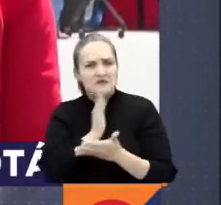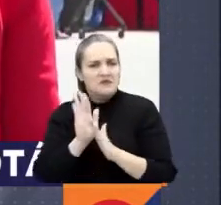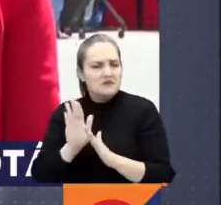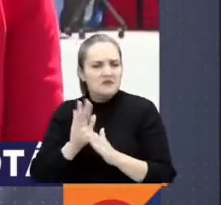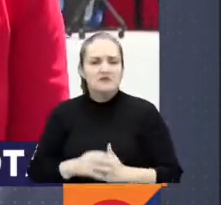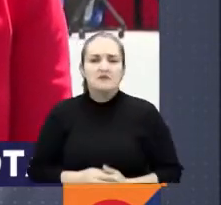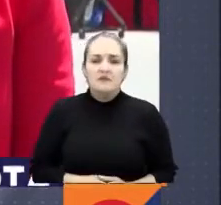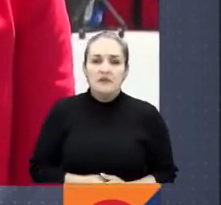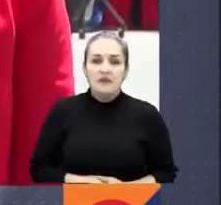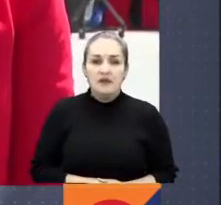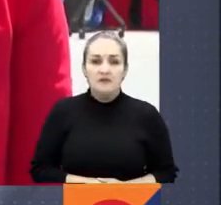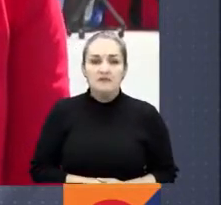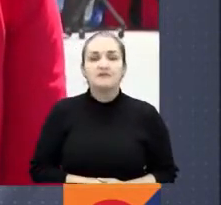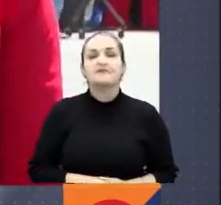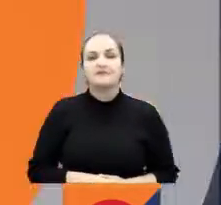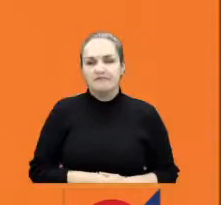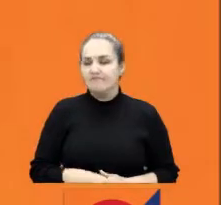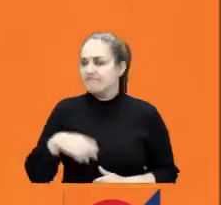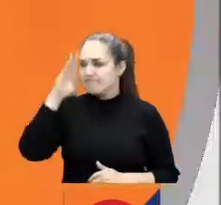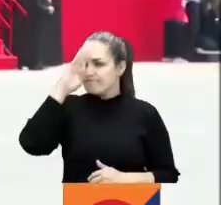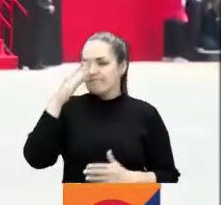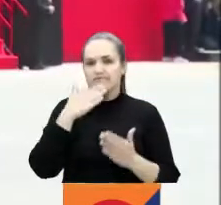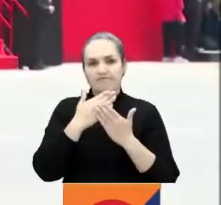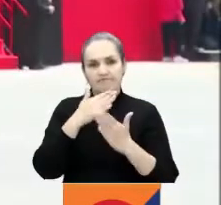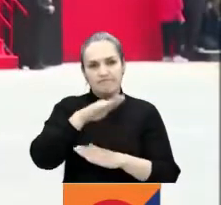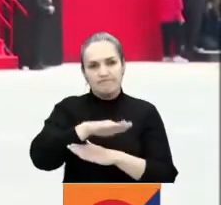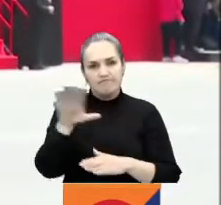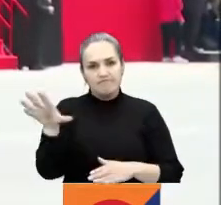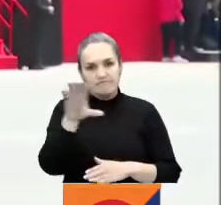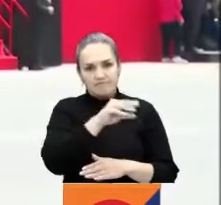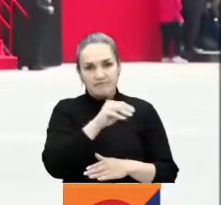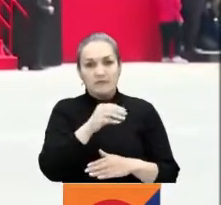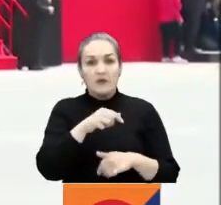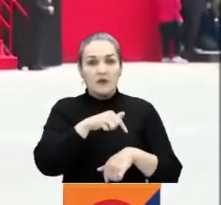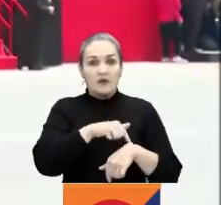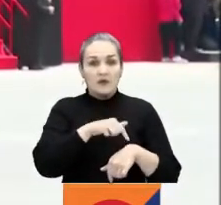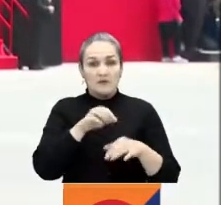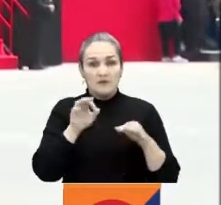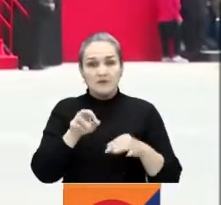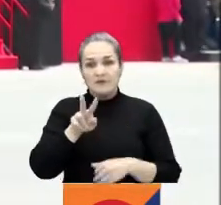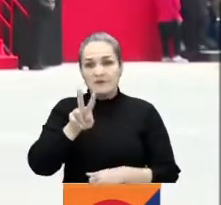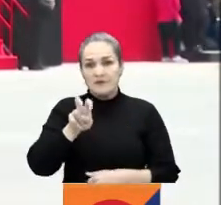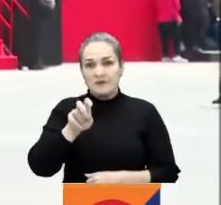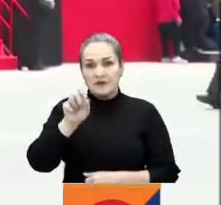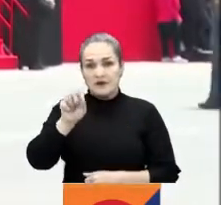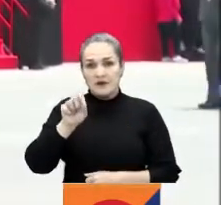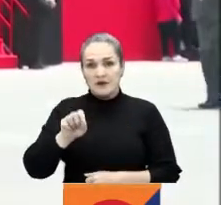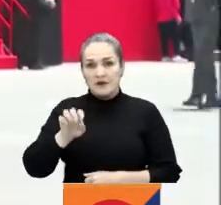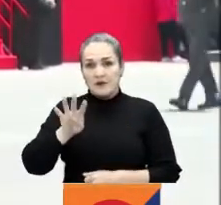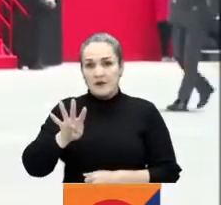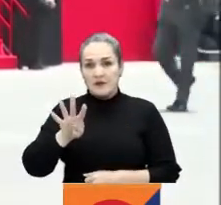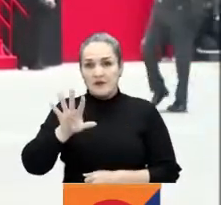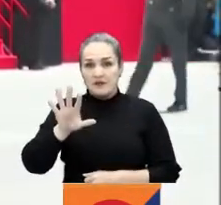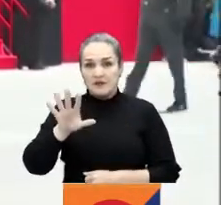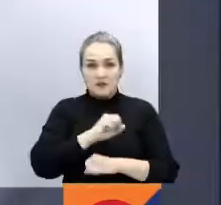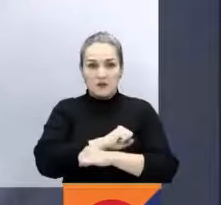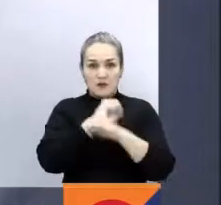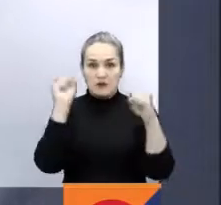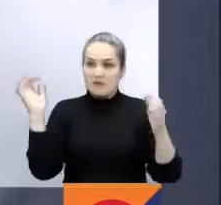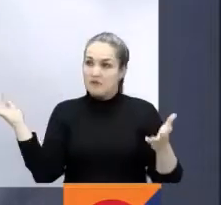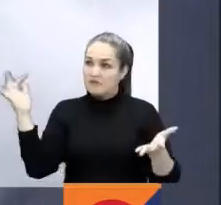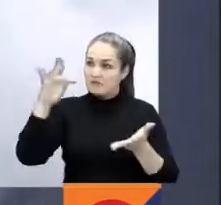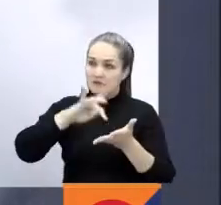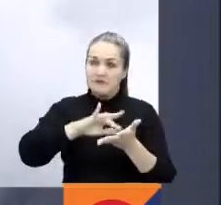José Fernando, y a todos, muy buenas tardes. Pues mire, a las 10 y 45 de la mañana llegó el presidente de la República,